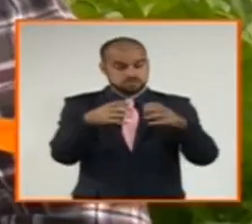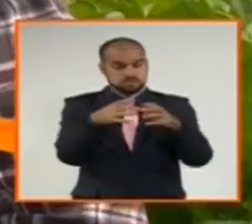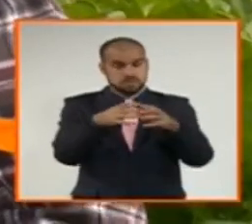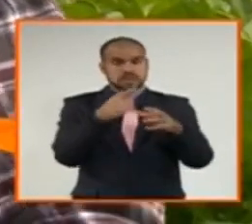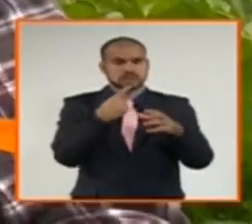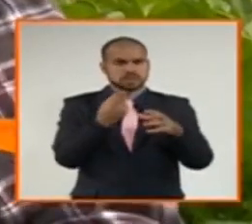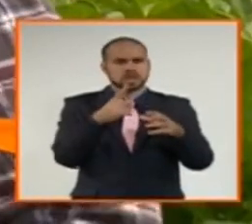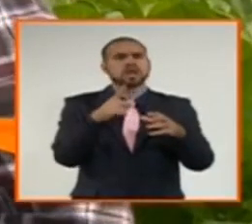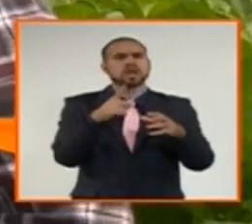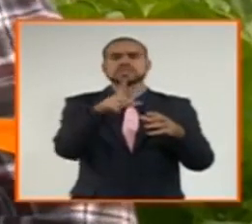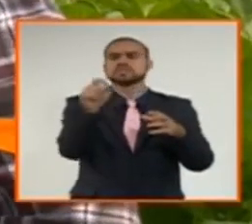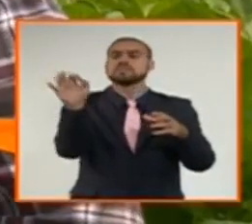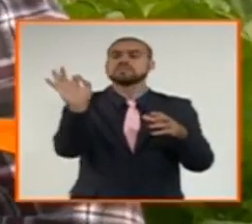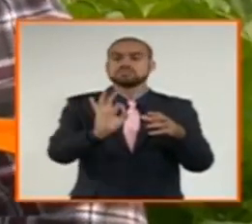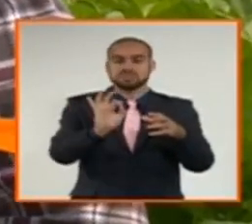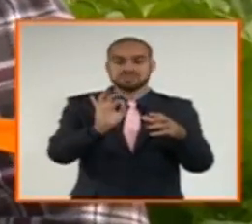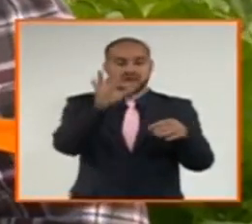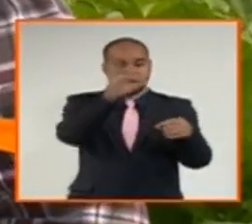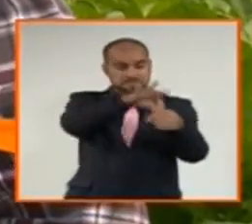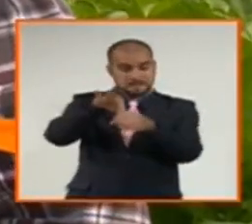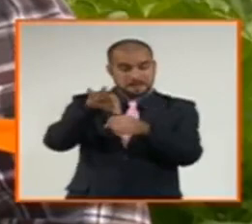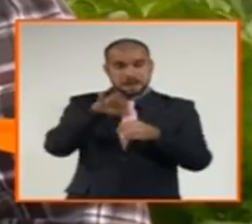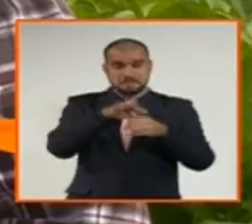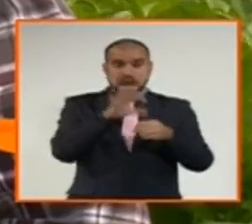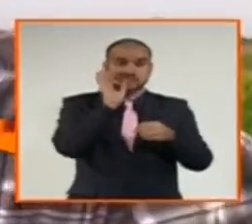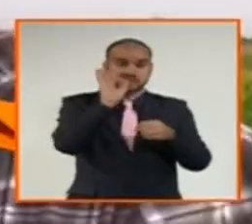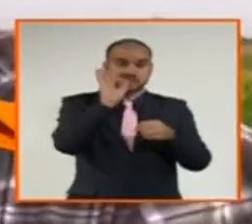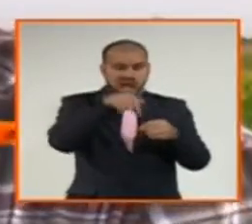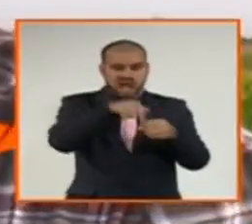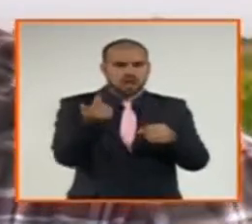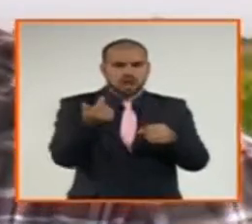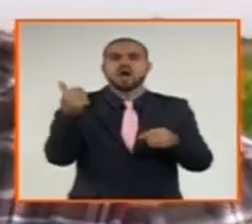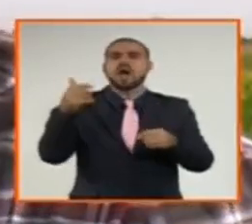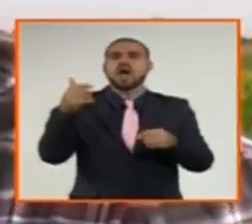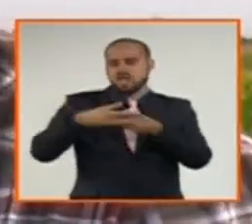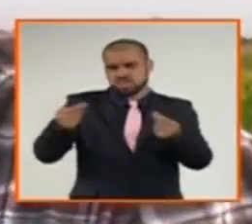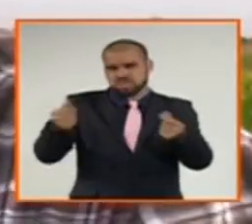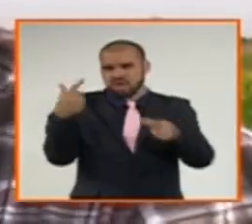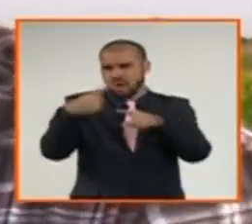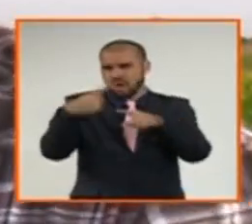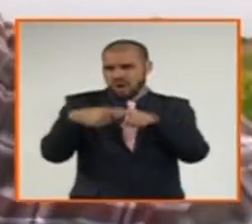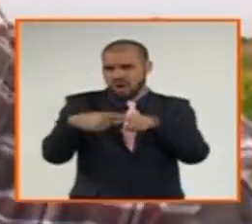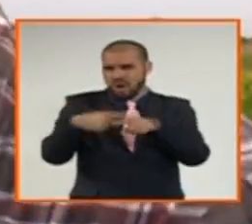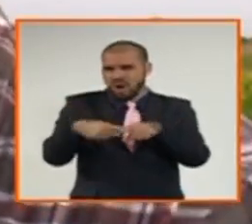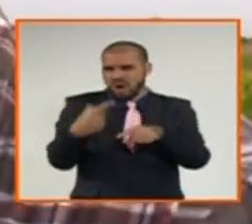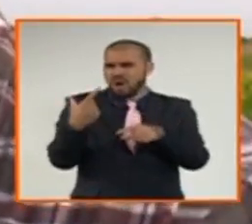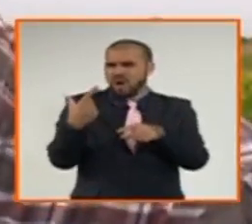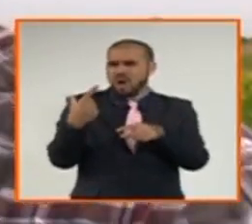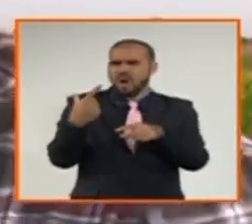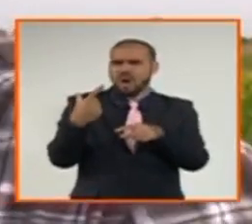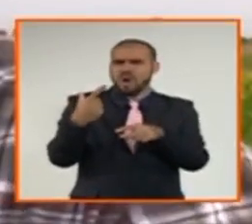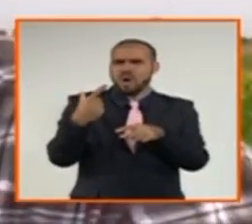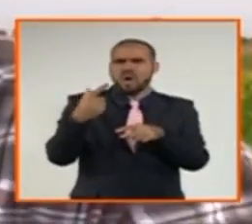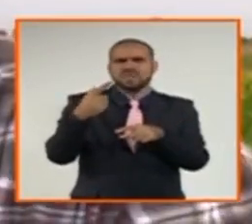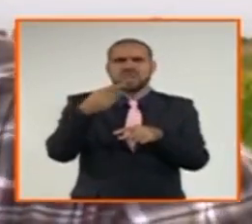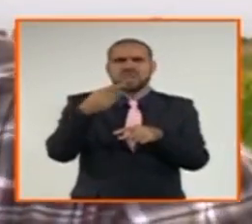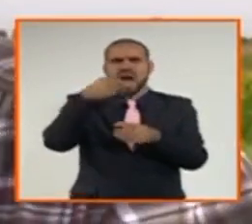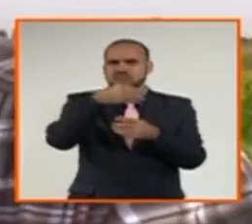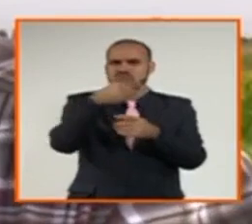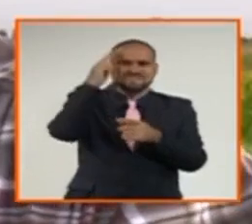tabaco están abonadas con materia orgánica. Y ha dado un salto de 1 a 1 o 2